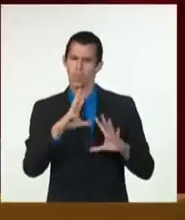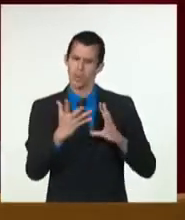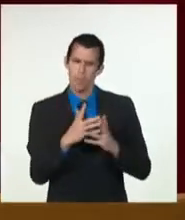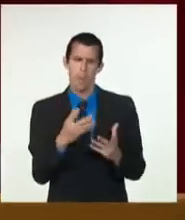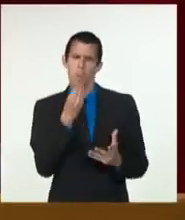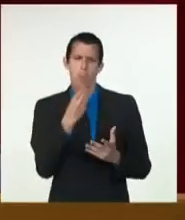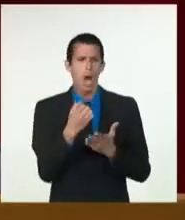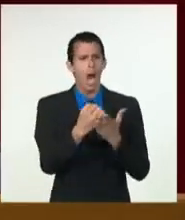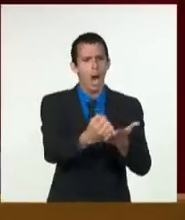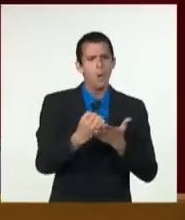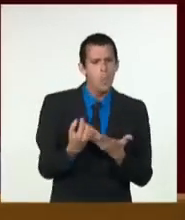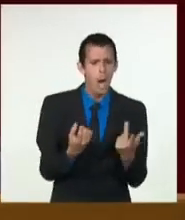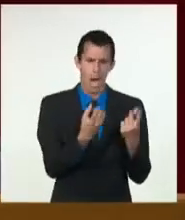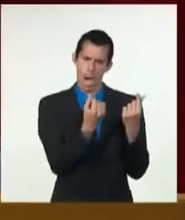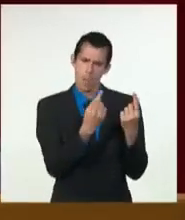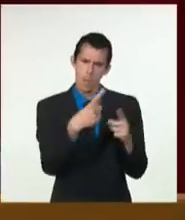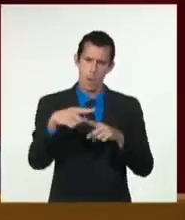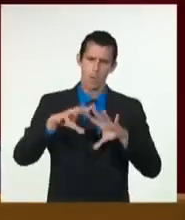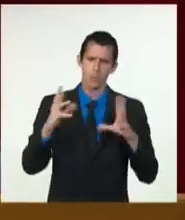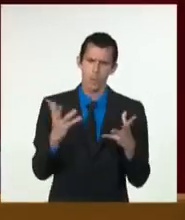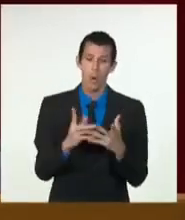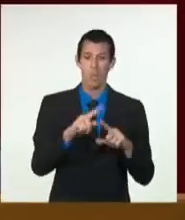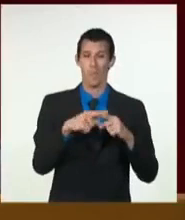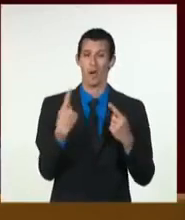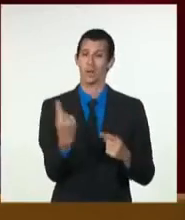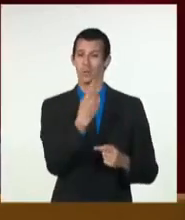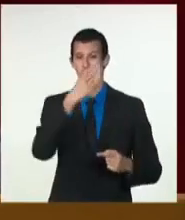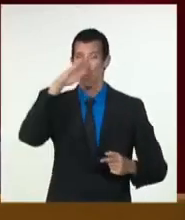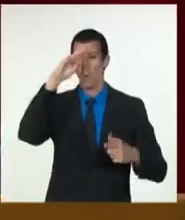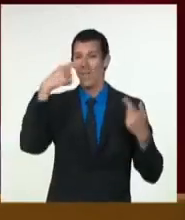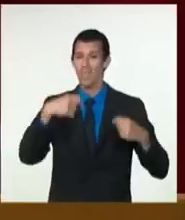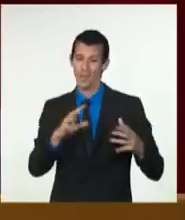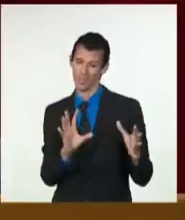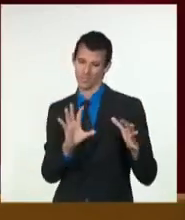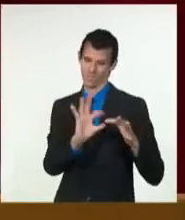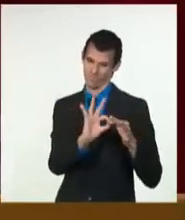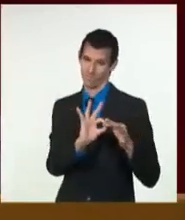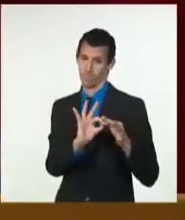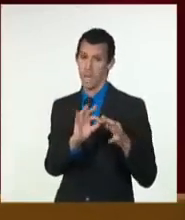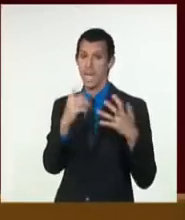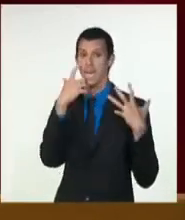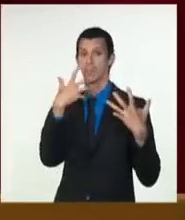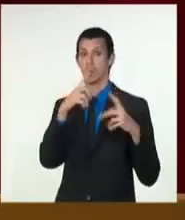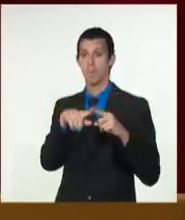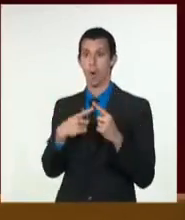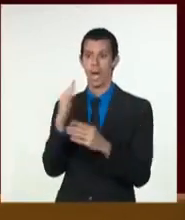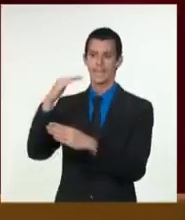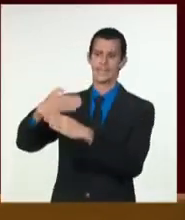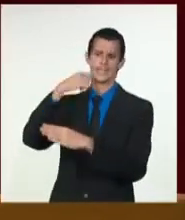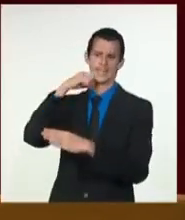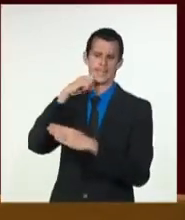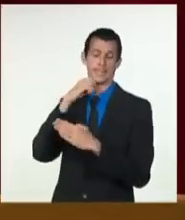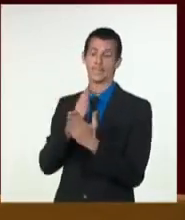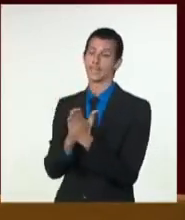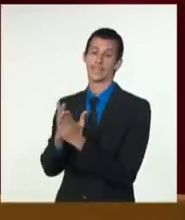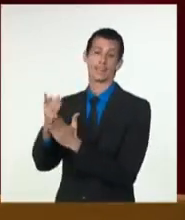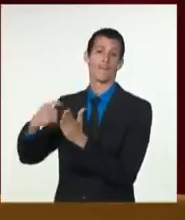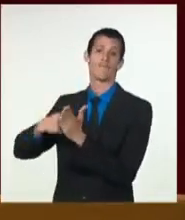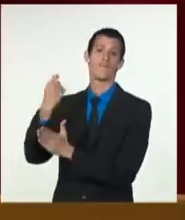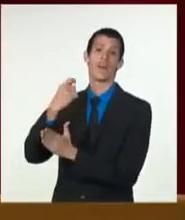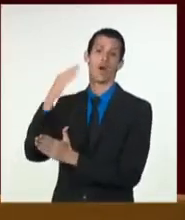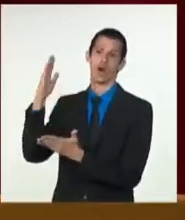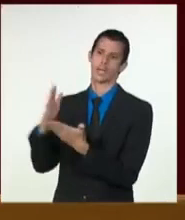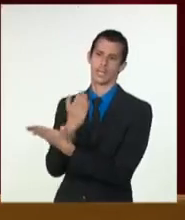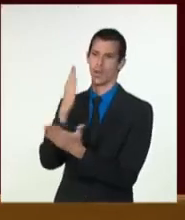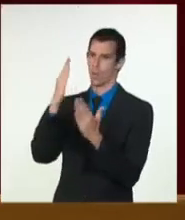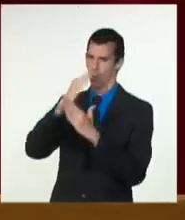desea condenar el imperialismo. Sin embargo, la política agresiva estadounidense continúa